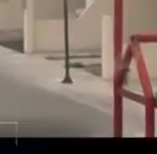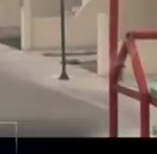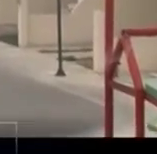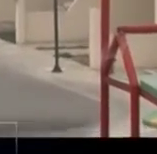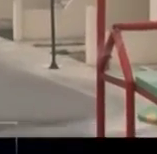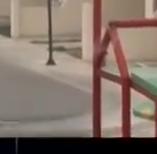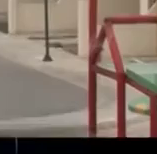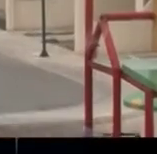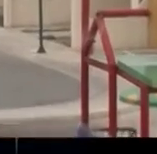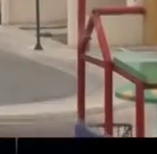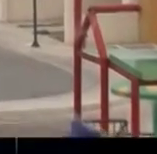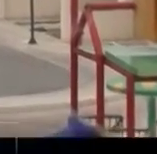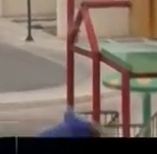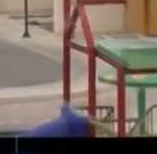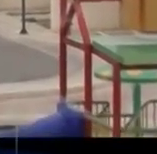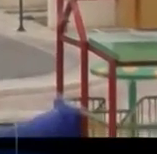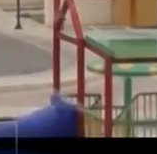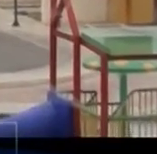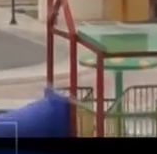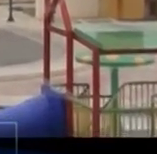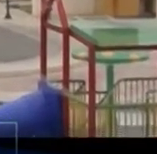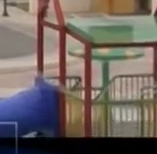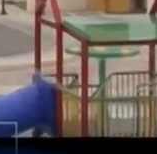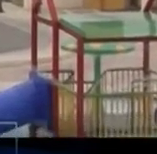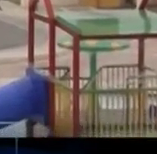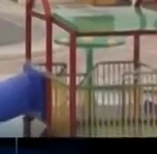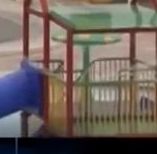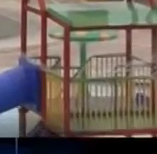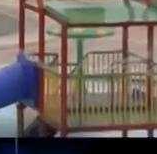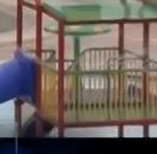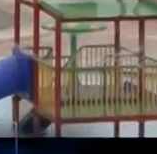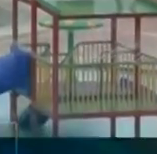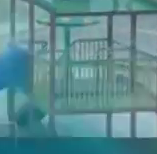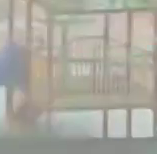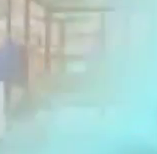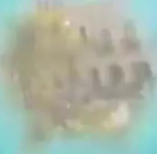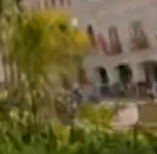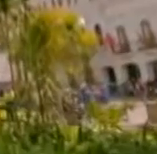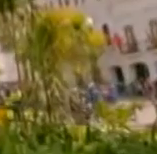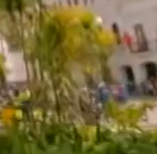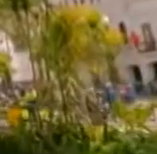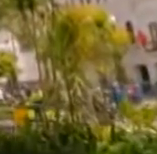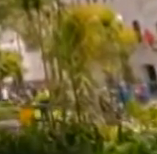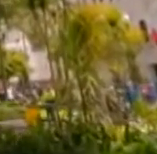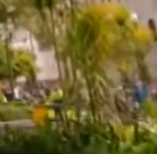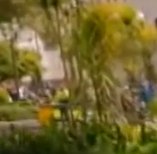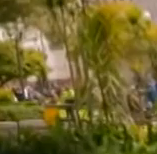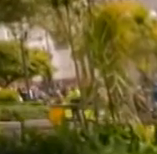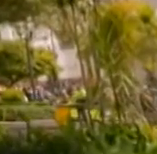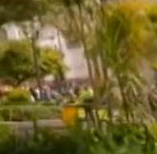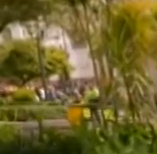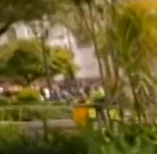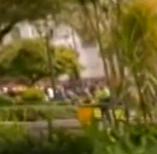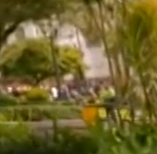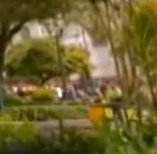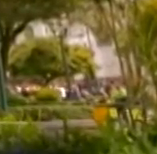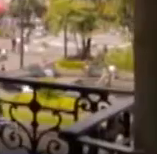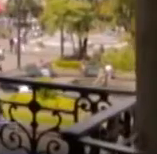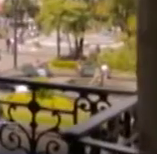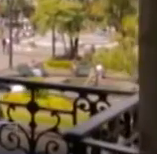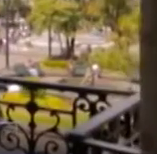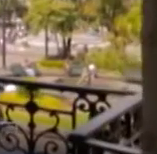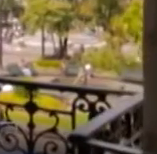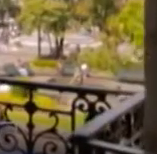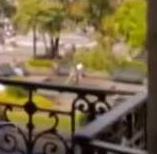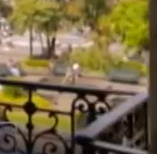Corporación Financiera Nacional sigue cumpliendo el sueño de muchos ecuatorianos. Además, Ecuador se encuentra entre los